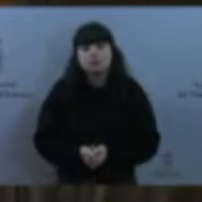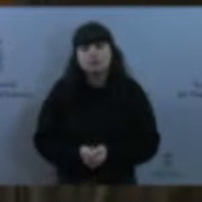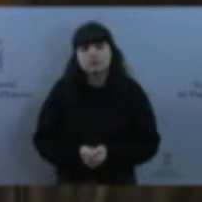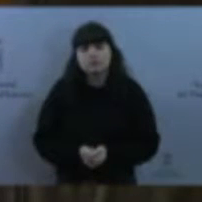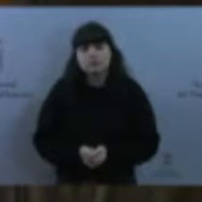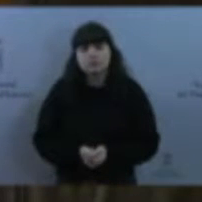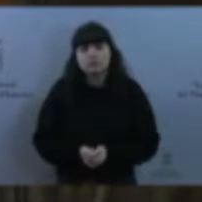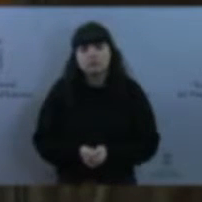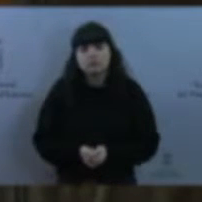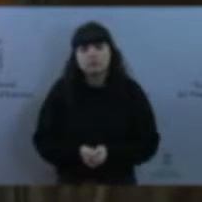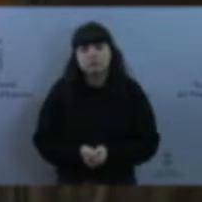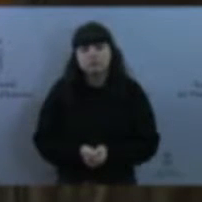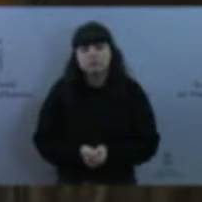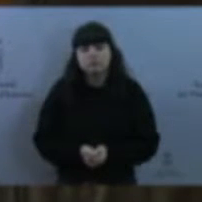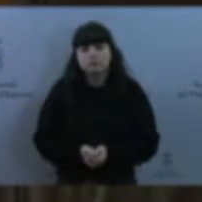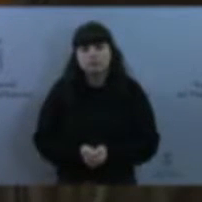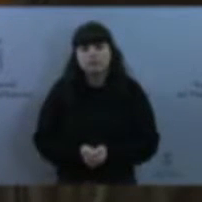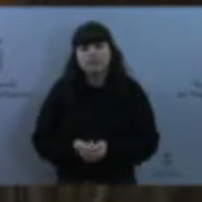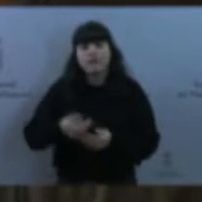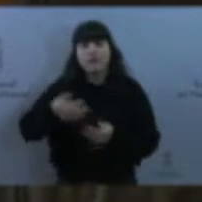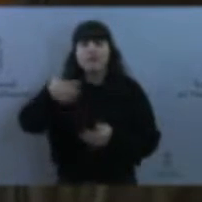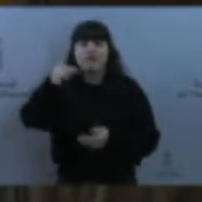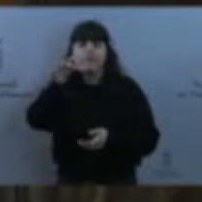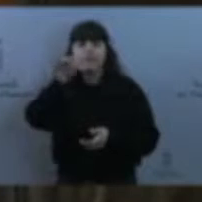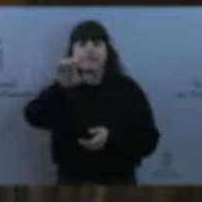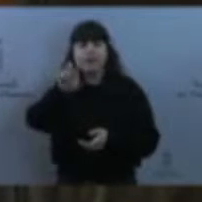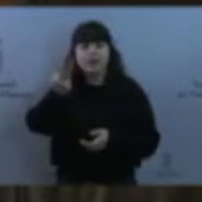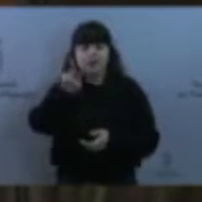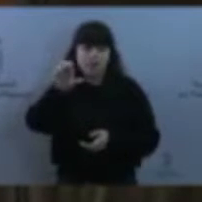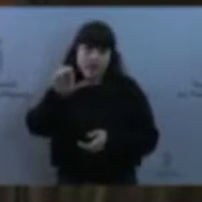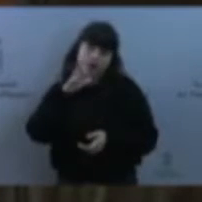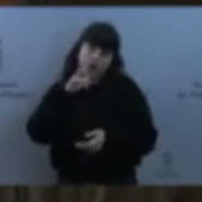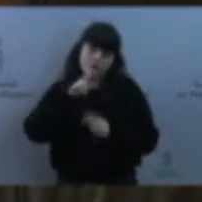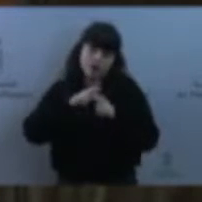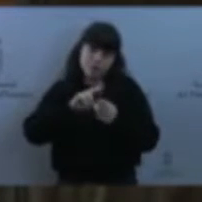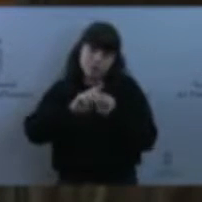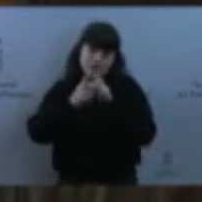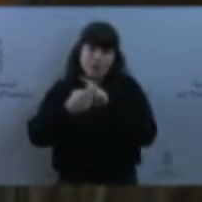FEBE, hoy ADIF, ANCHOMÉTrico.